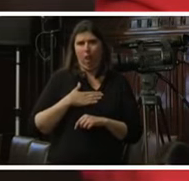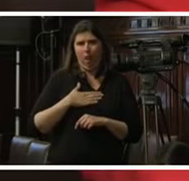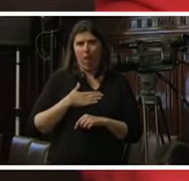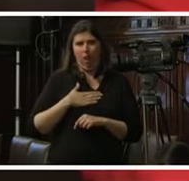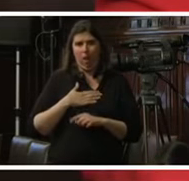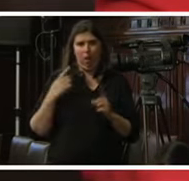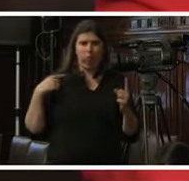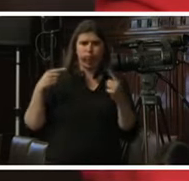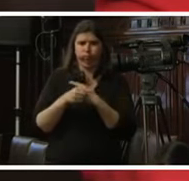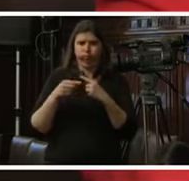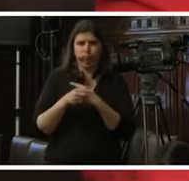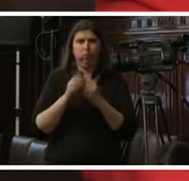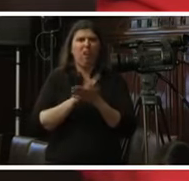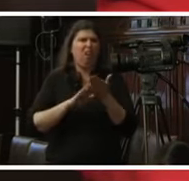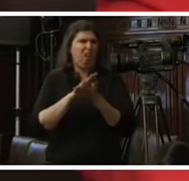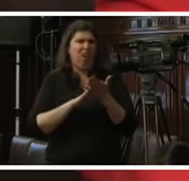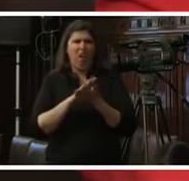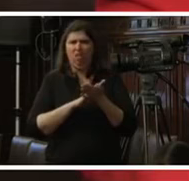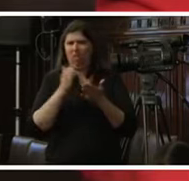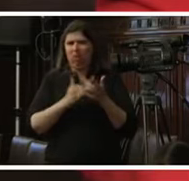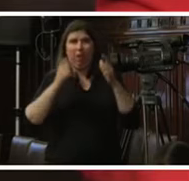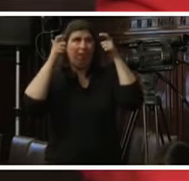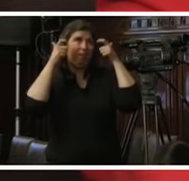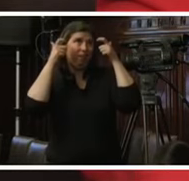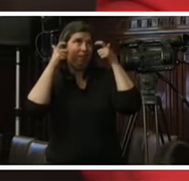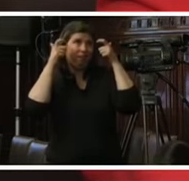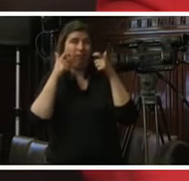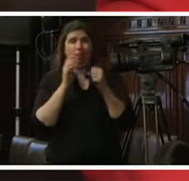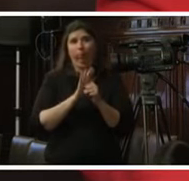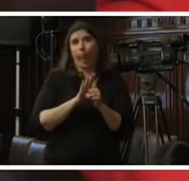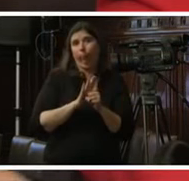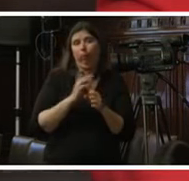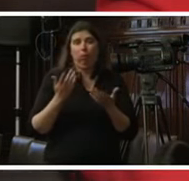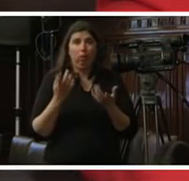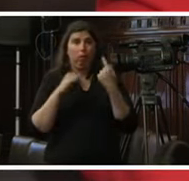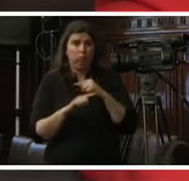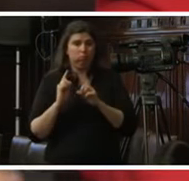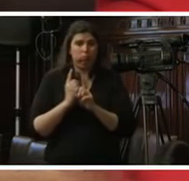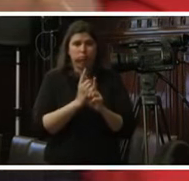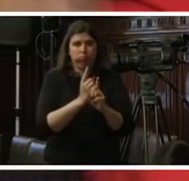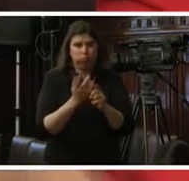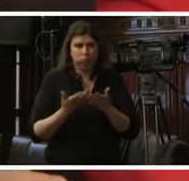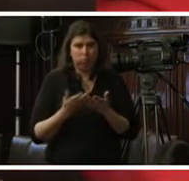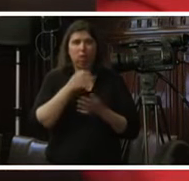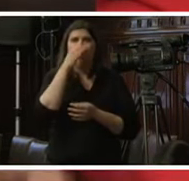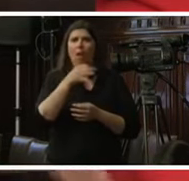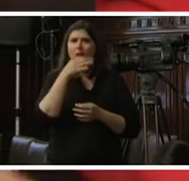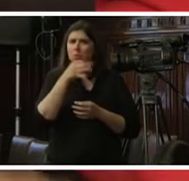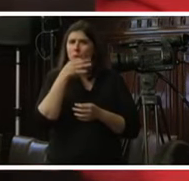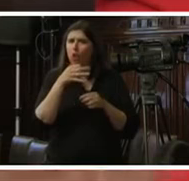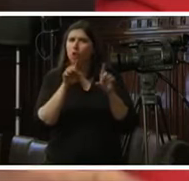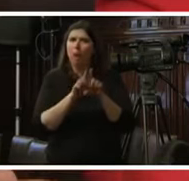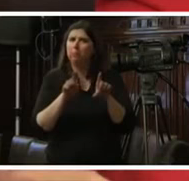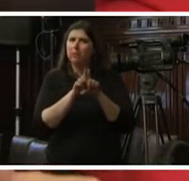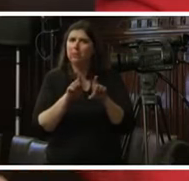diciendo que nadie tiene corona que estamos sometidos a investigación y que nuestro puesto está puesto en riesgo declaraciones que son las mismas que hace